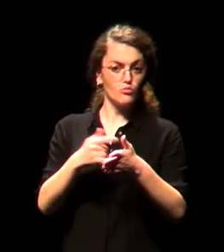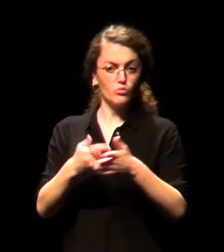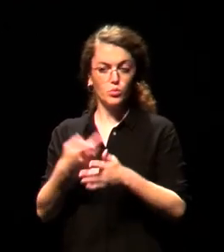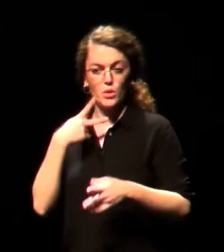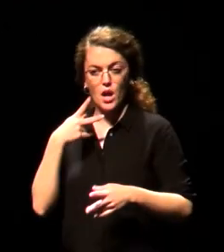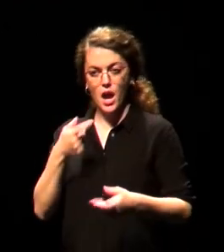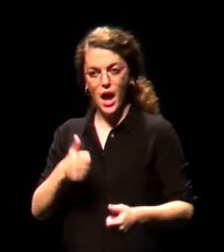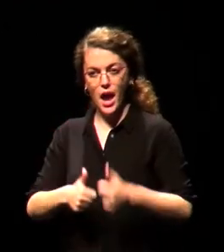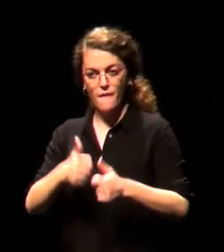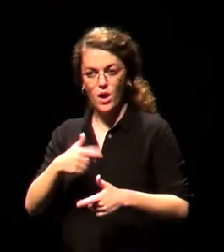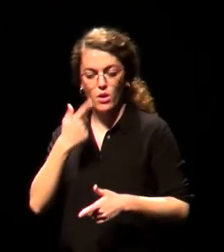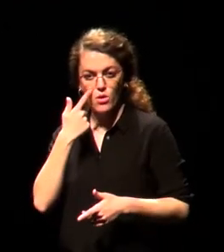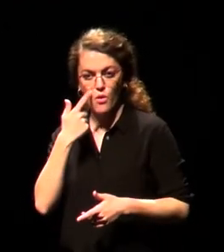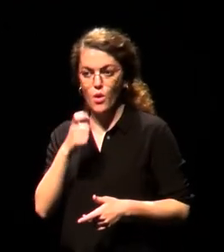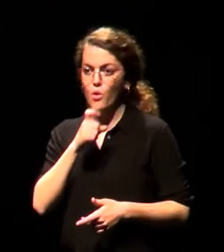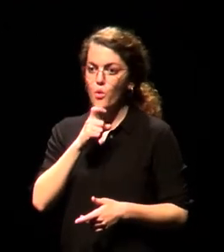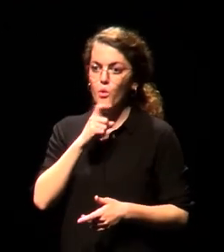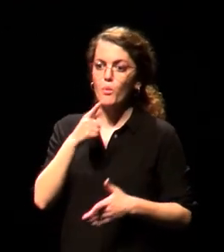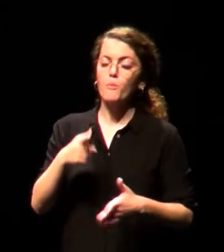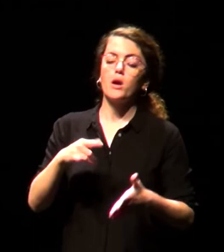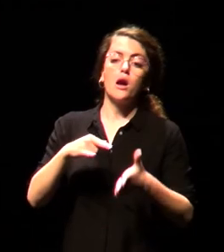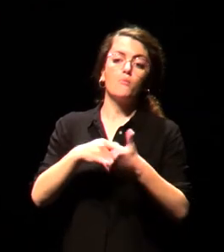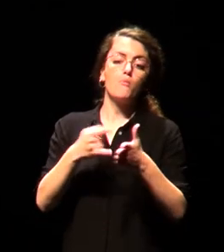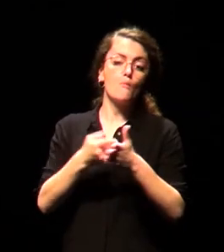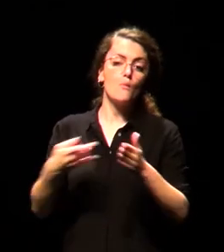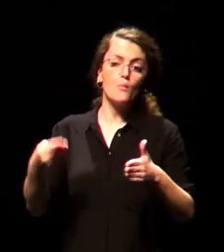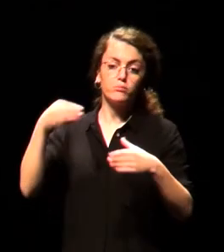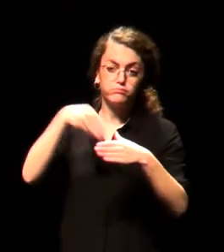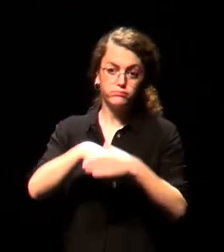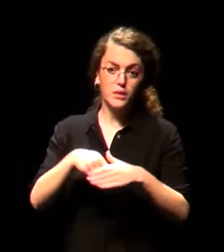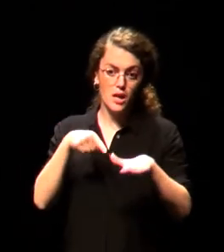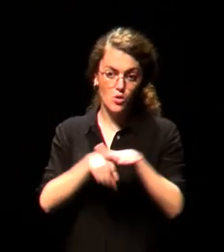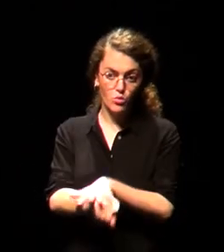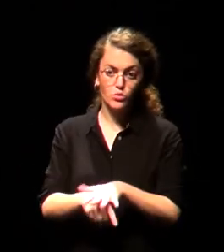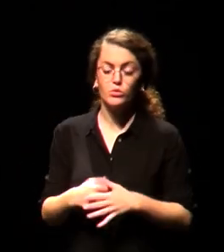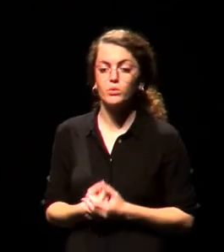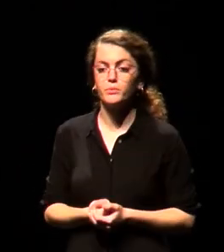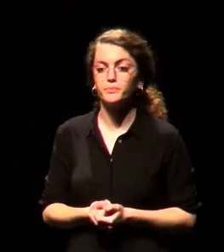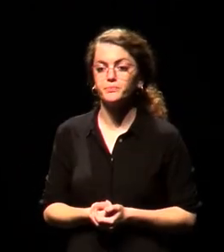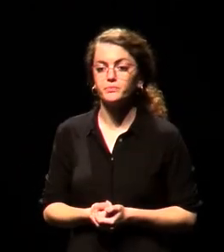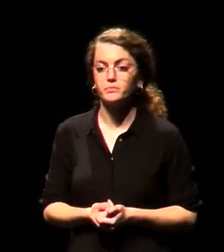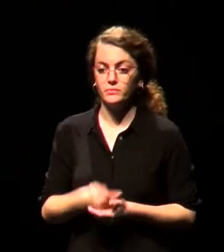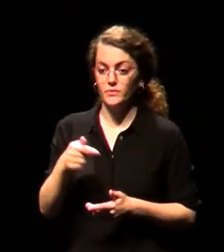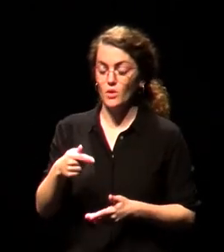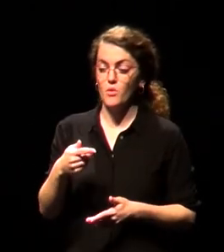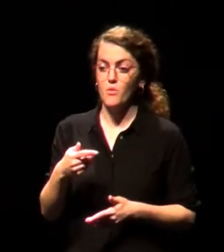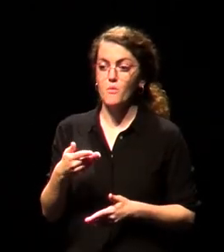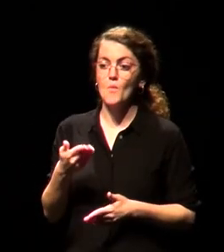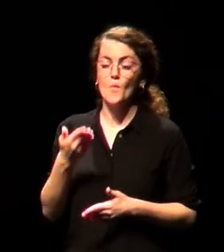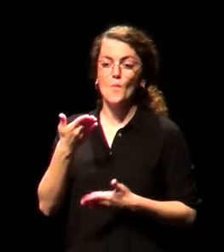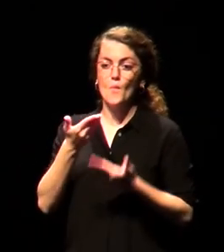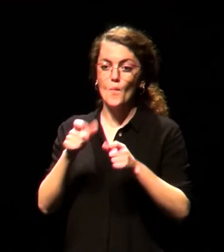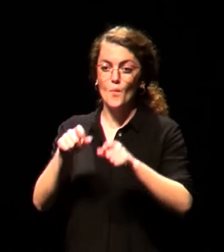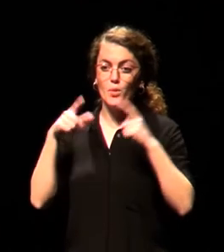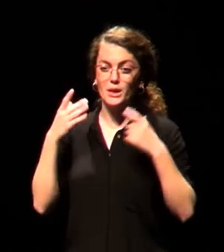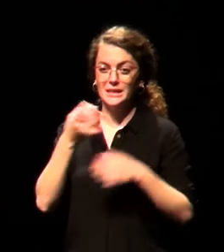es importante. Y los protagonistas de estas exposiciones van a ser nuestros ponentes, a los que doy las gracias, Lucina